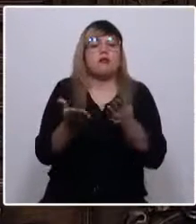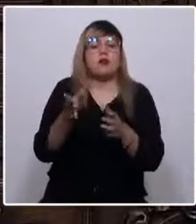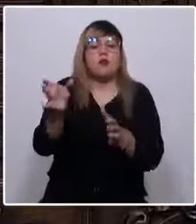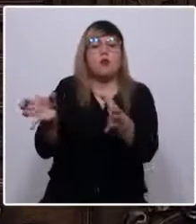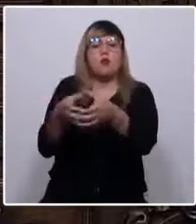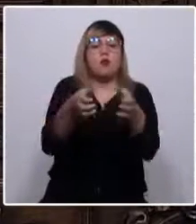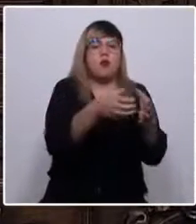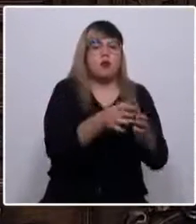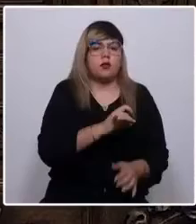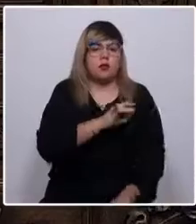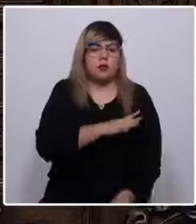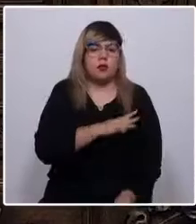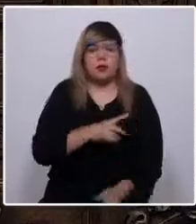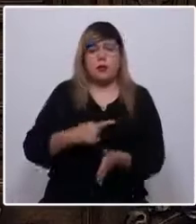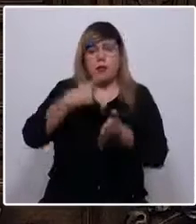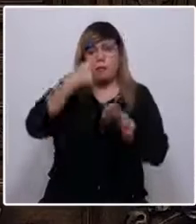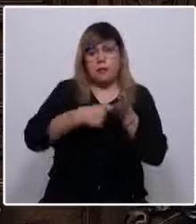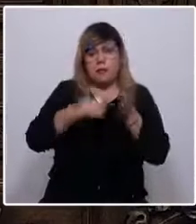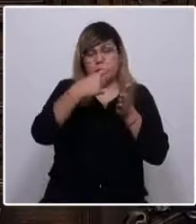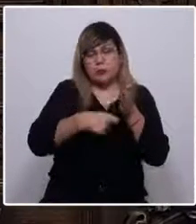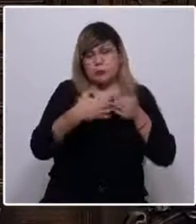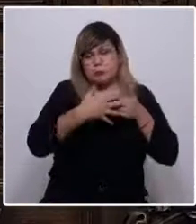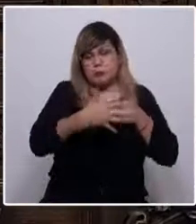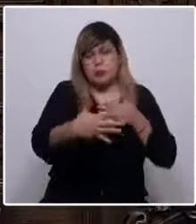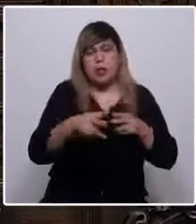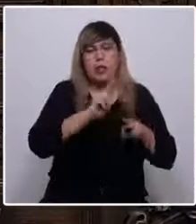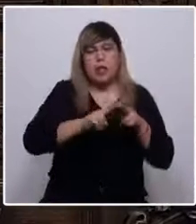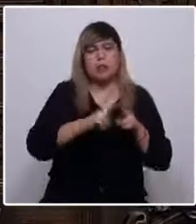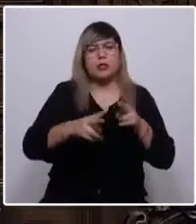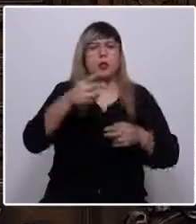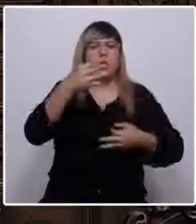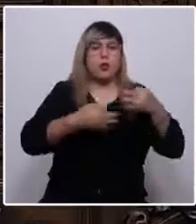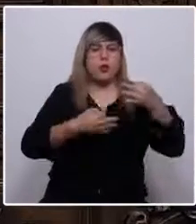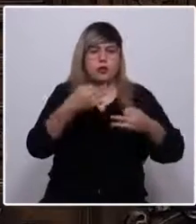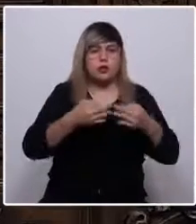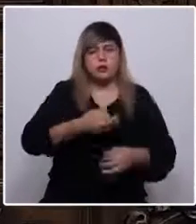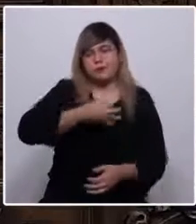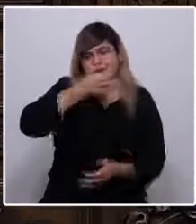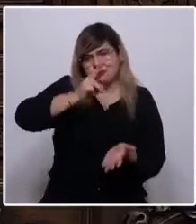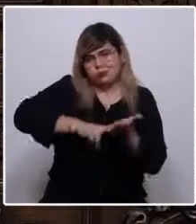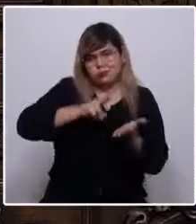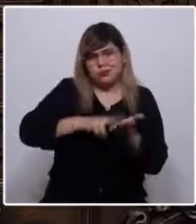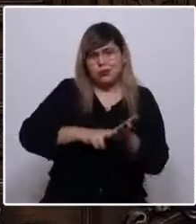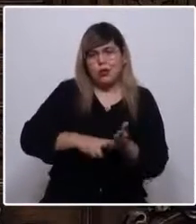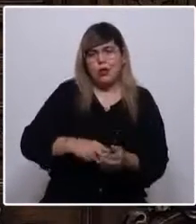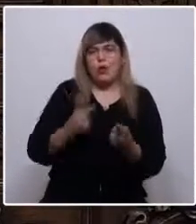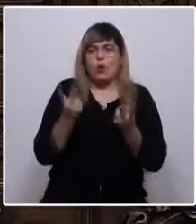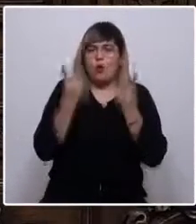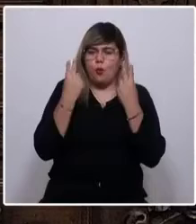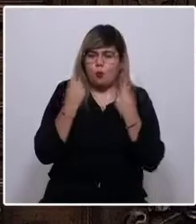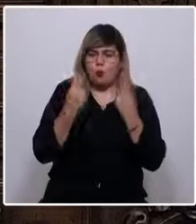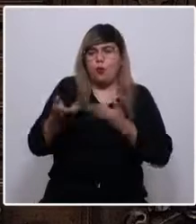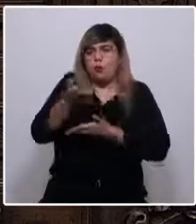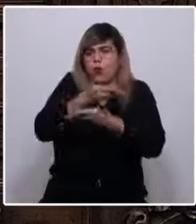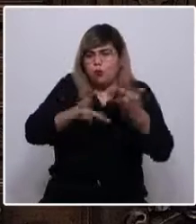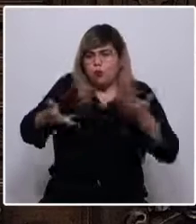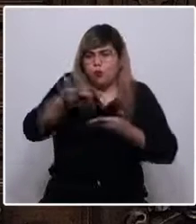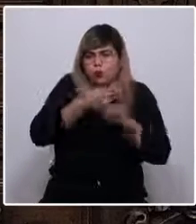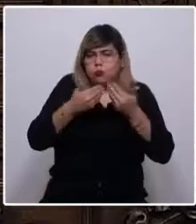hacer de estos meses un tiempo de creación de justicia, de sinceridad y humildad, de diálogo y de liberación.